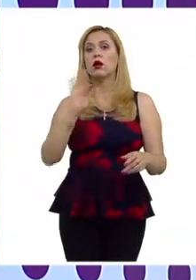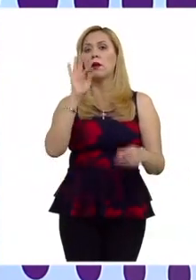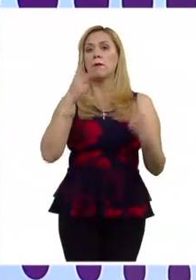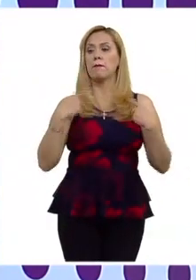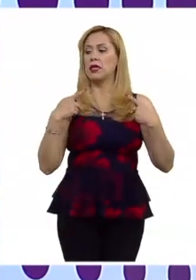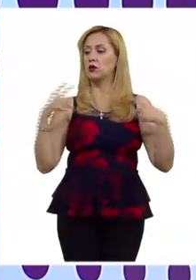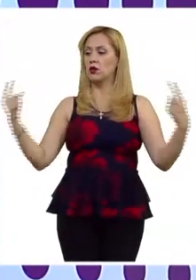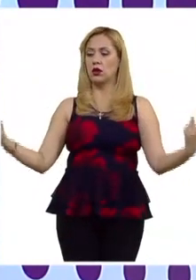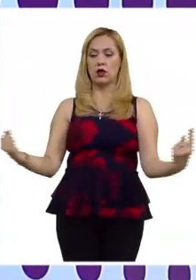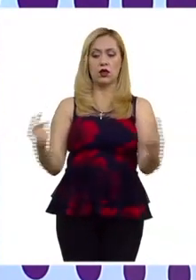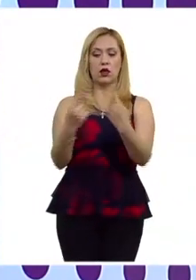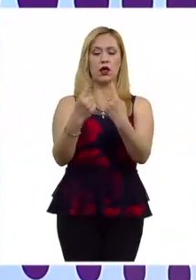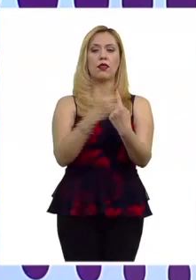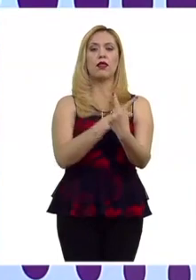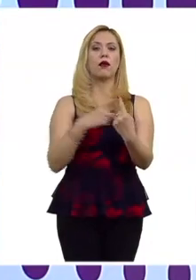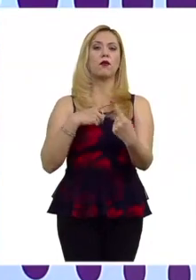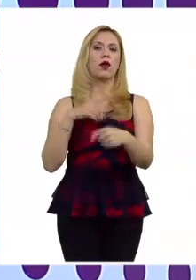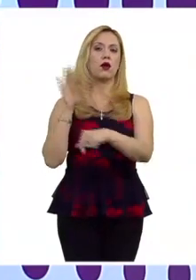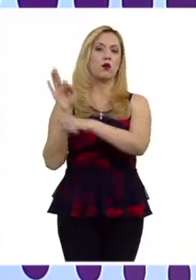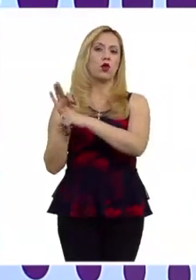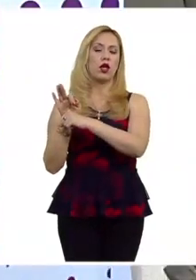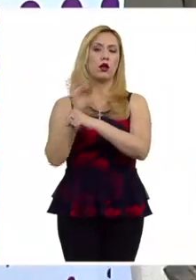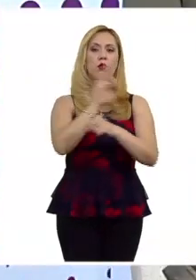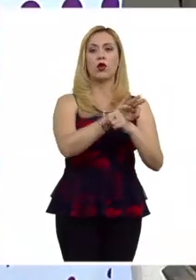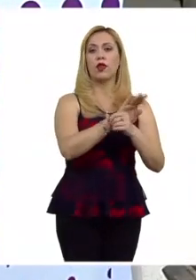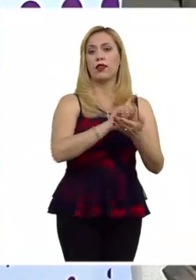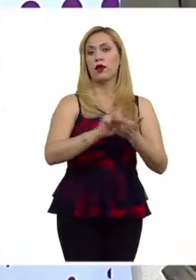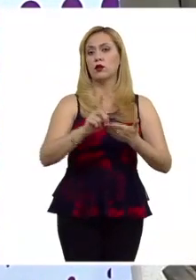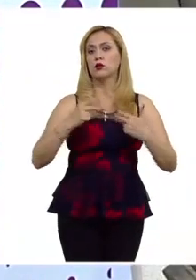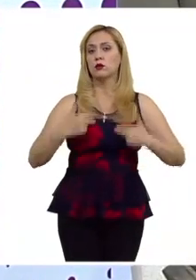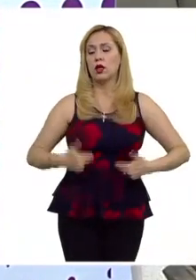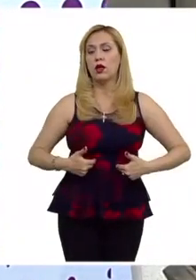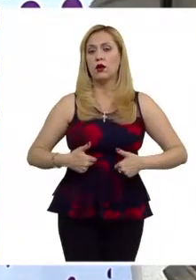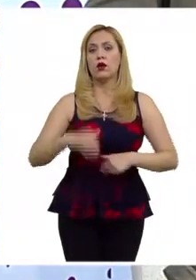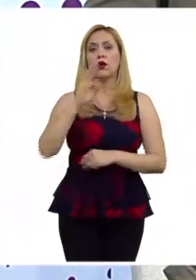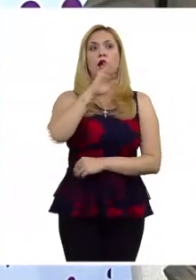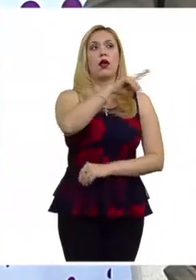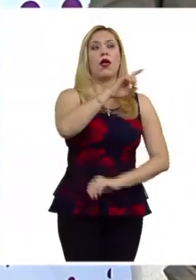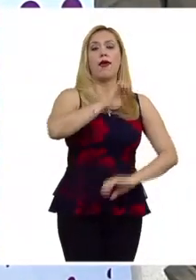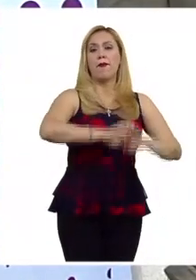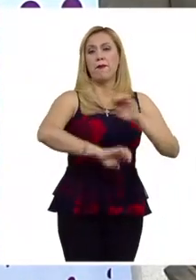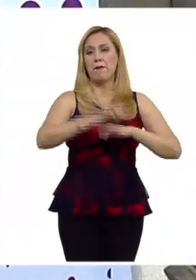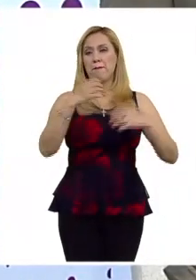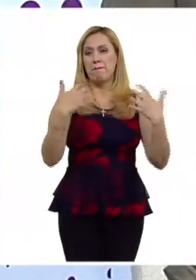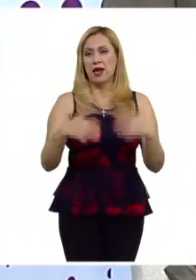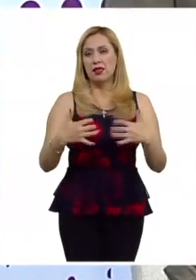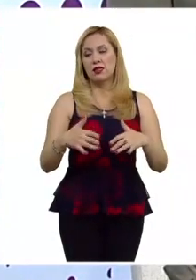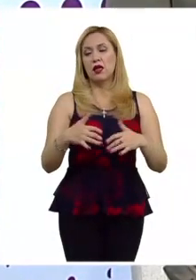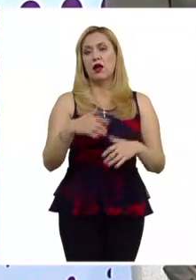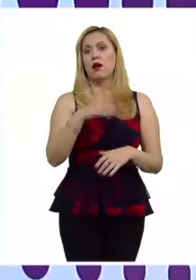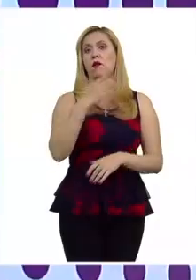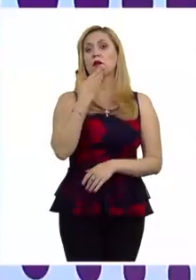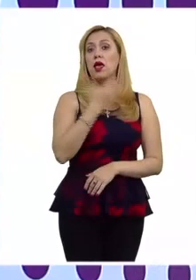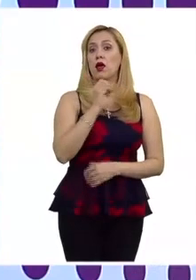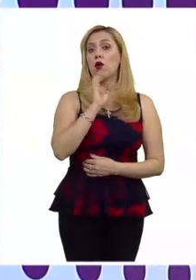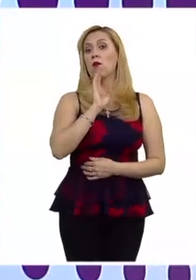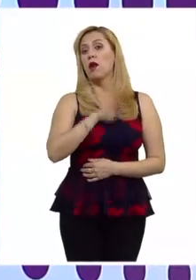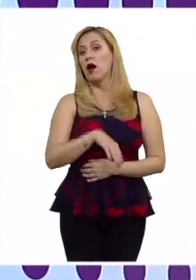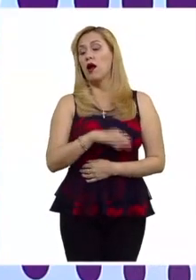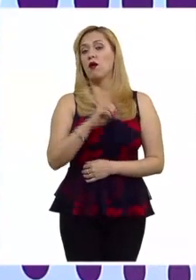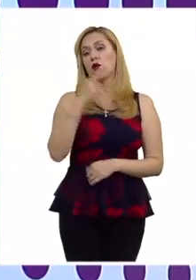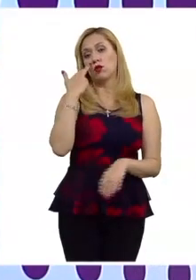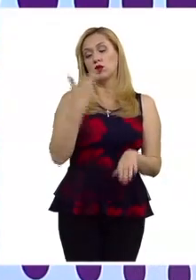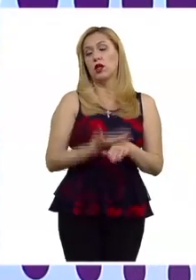también se tienen que proteger los derechos humanos y en este caso si la empresa o no hizo lo correcto o tendría que ser